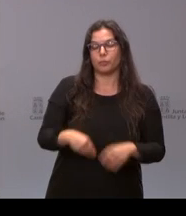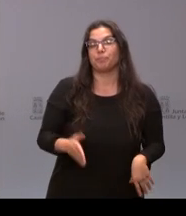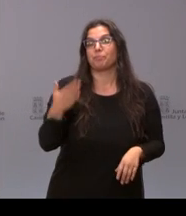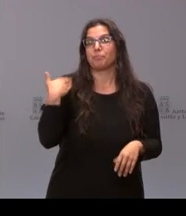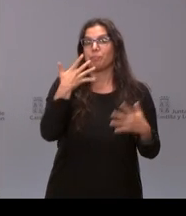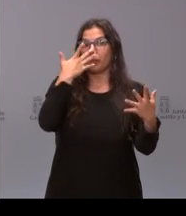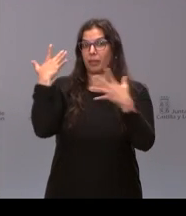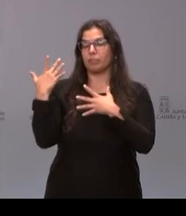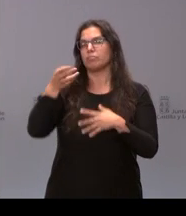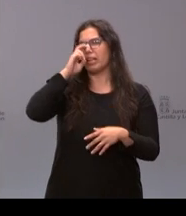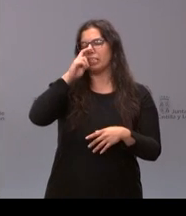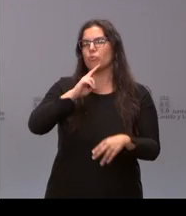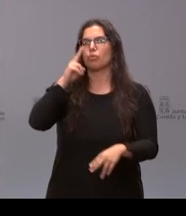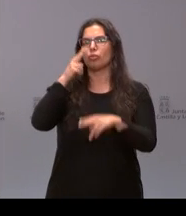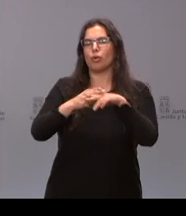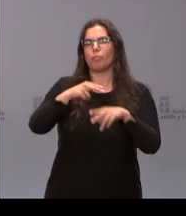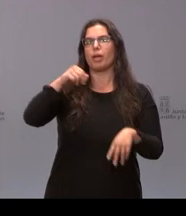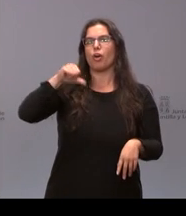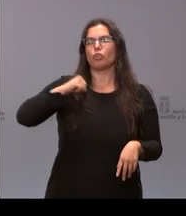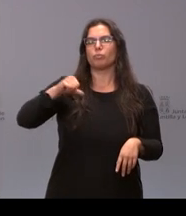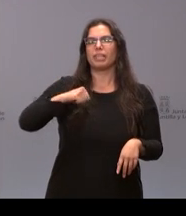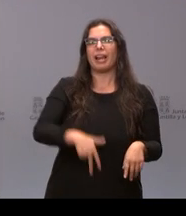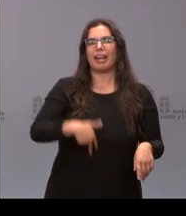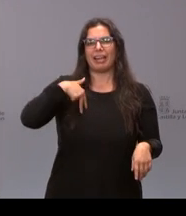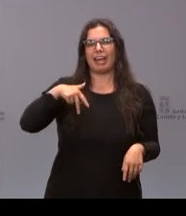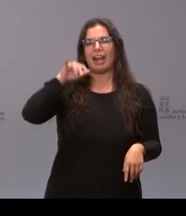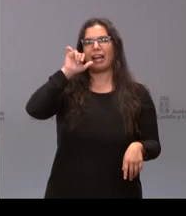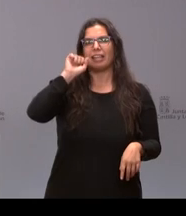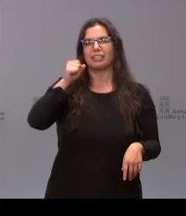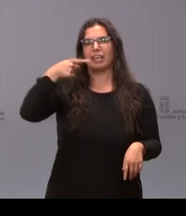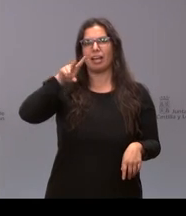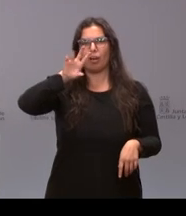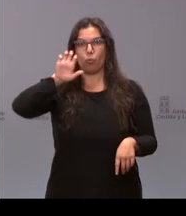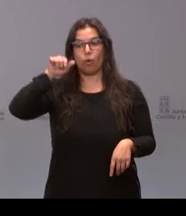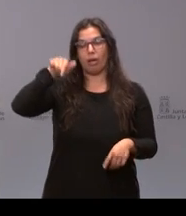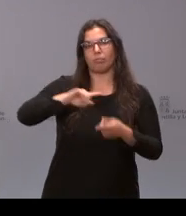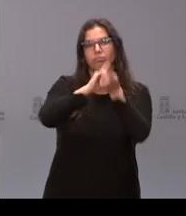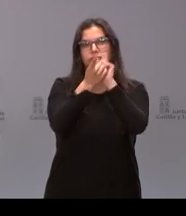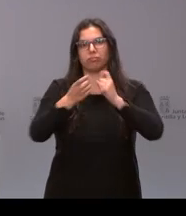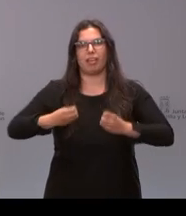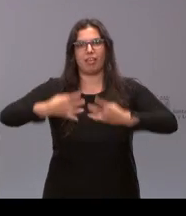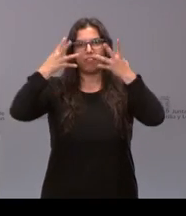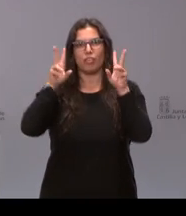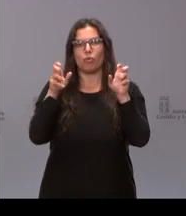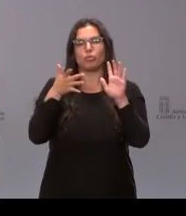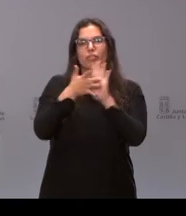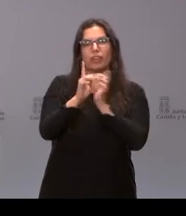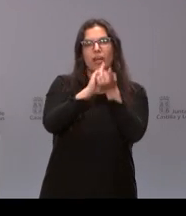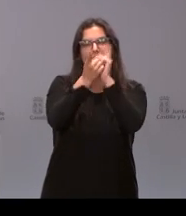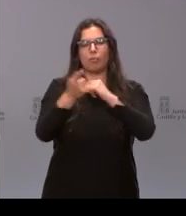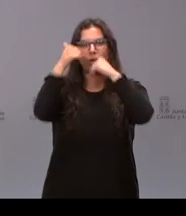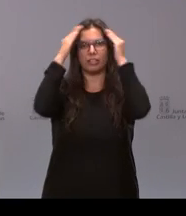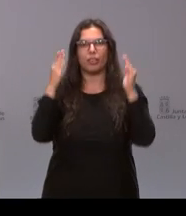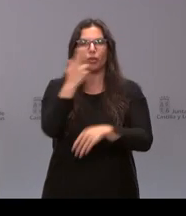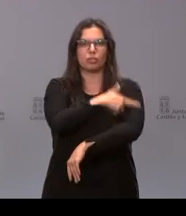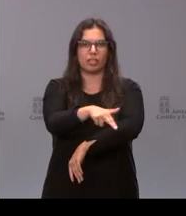General Yagüe dio paso a este edificio que ha supuesto un cambio en la asistencia sanitaria para los burgaleses. Les invito a que a